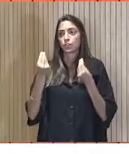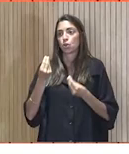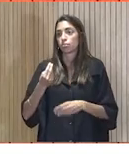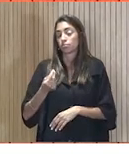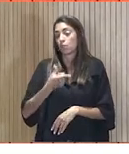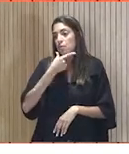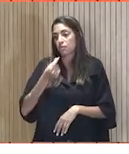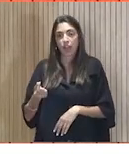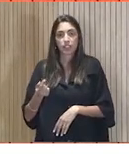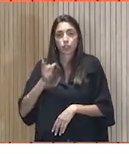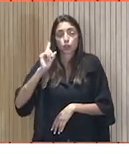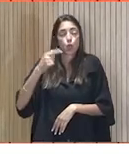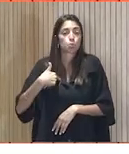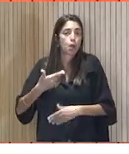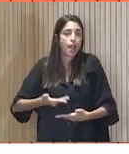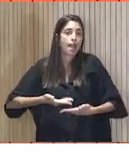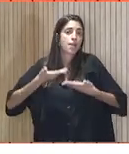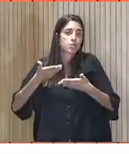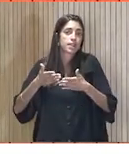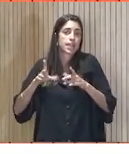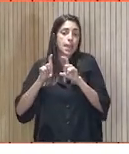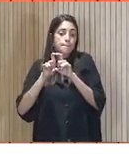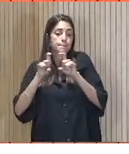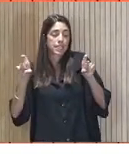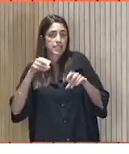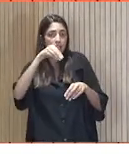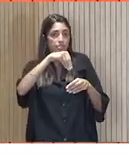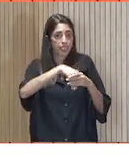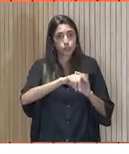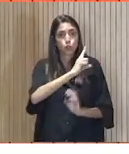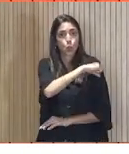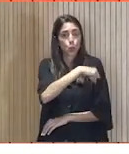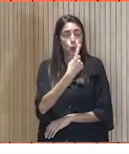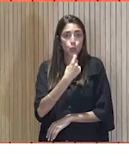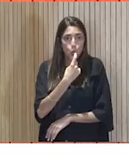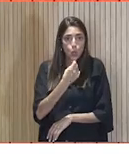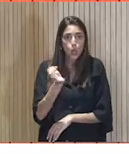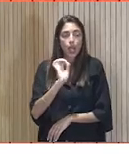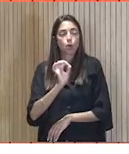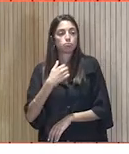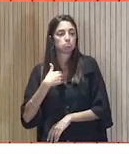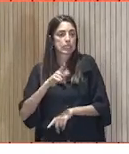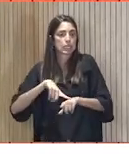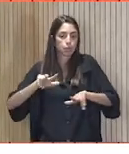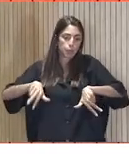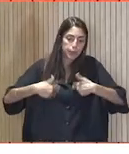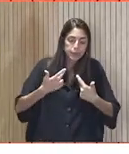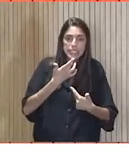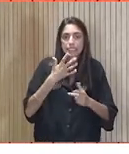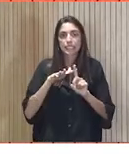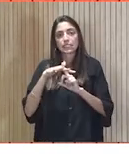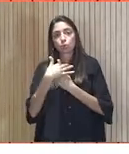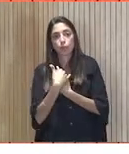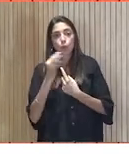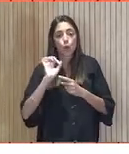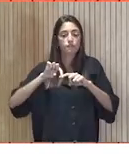ayudar con tu empresa en la Cruz Roja o donde te permita tu tiempo, tus circunstancias, tu familia, tu